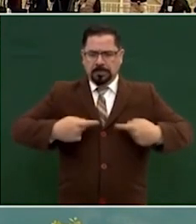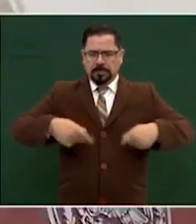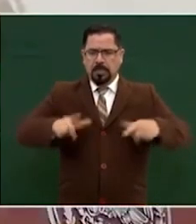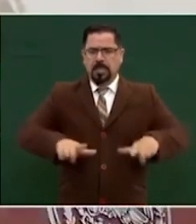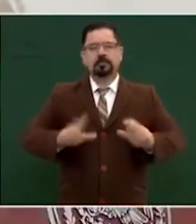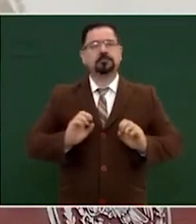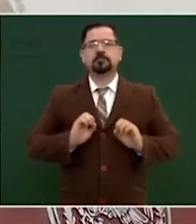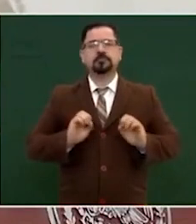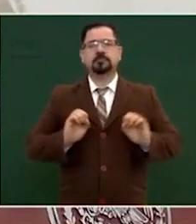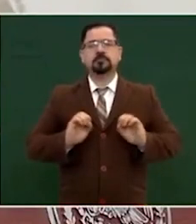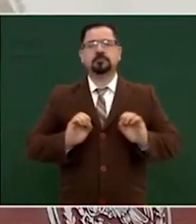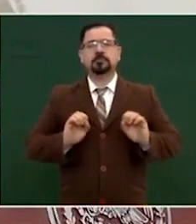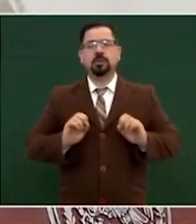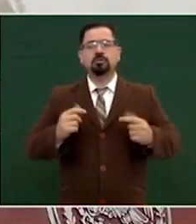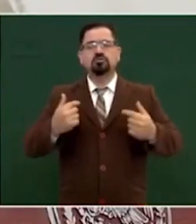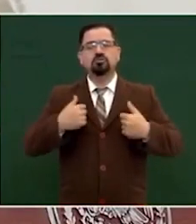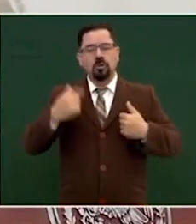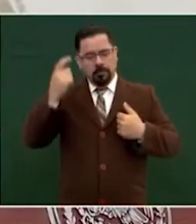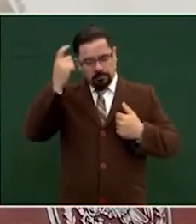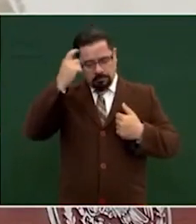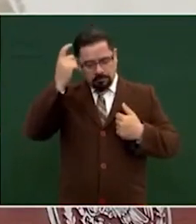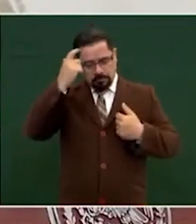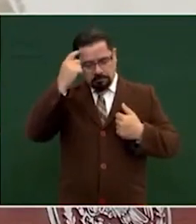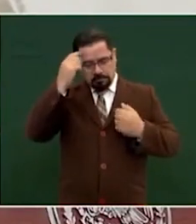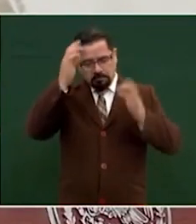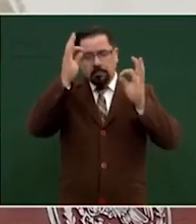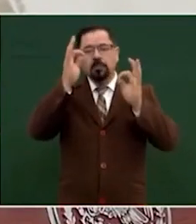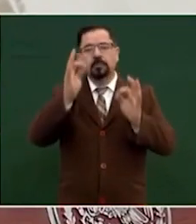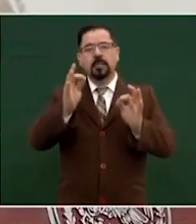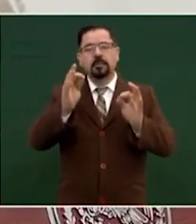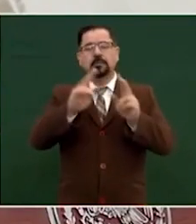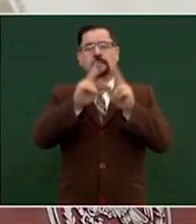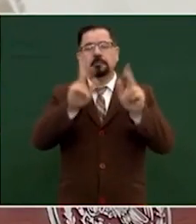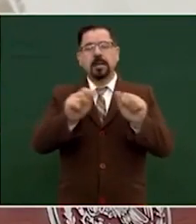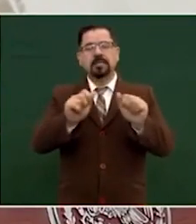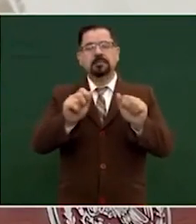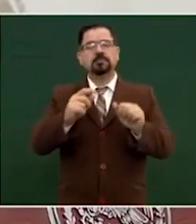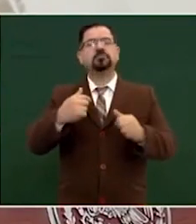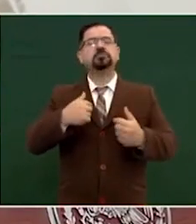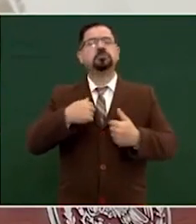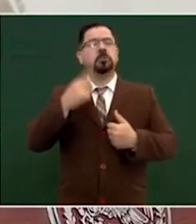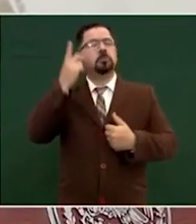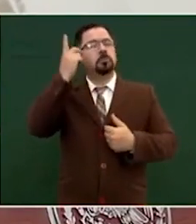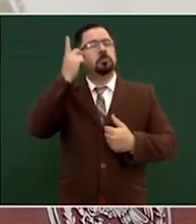yo estoy bien con mi conciencia me duermo tranquilo